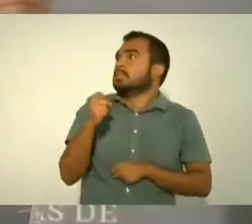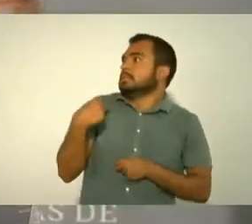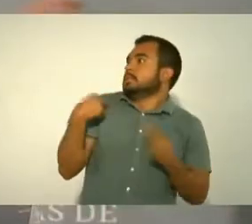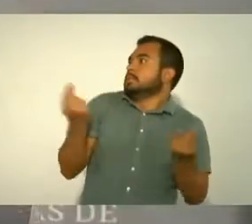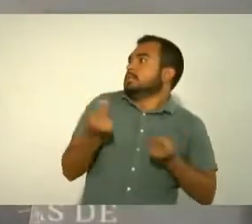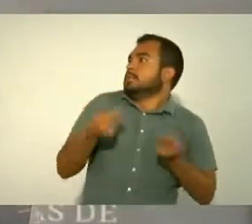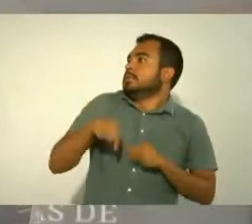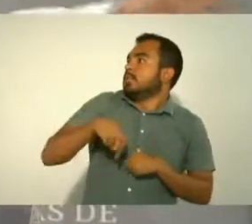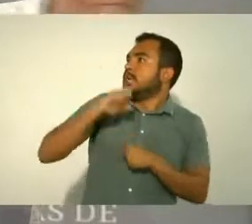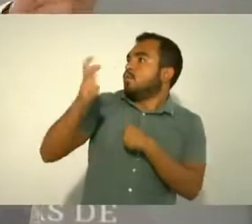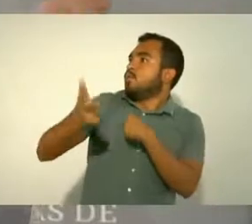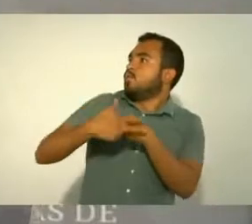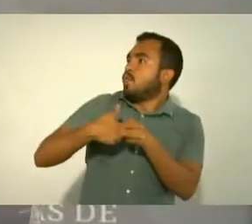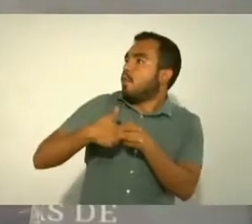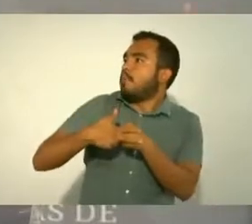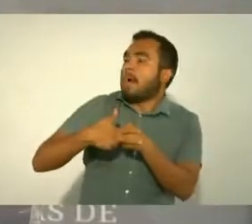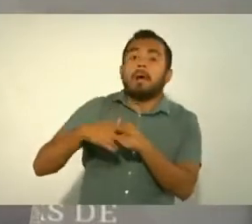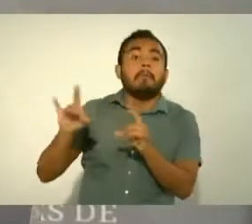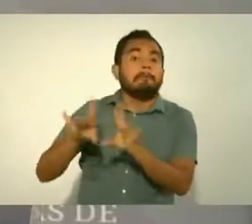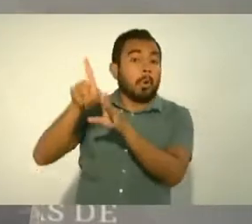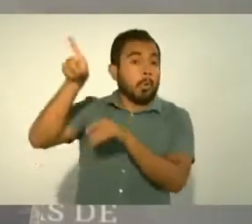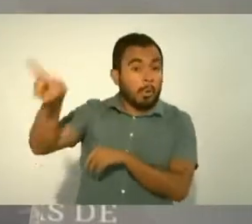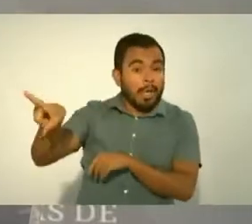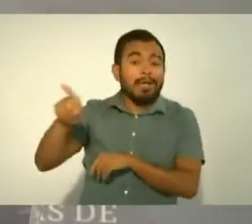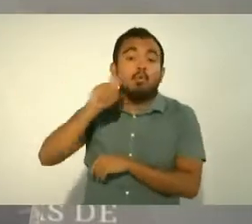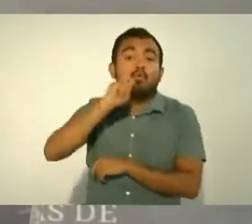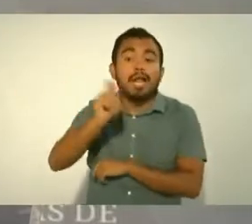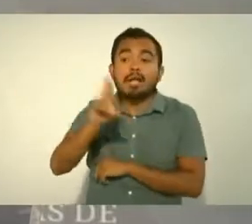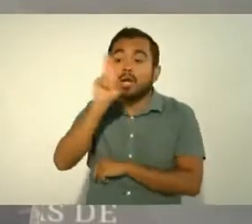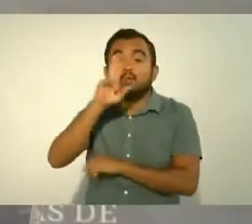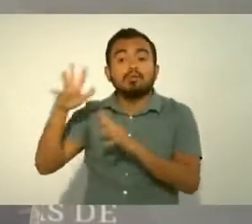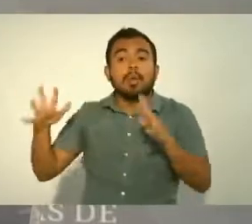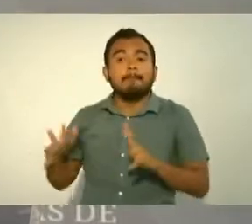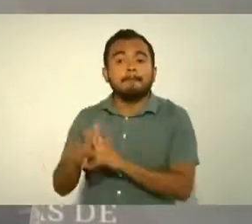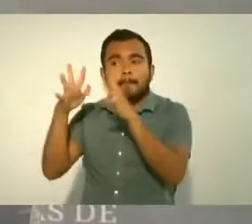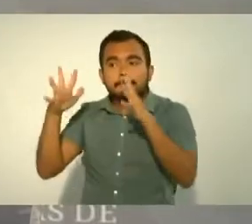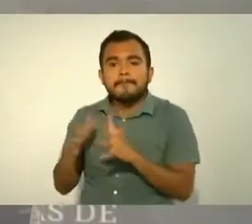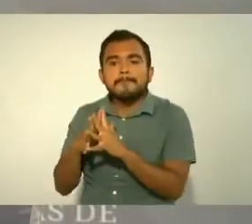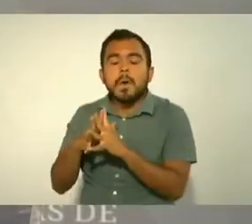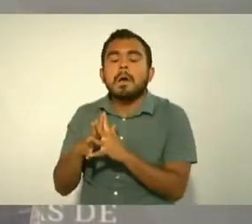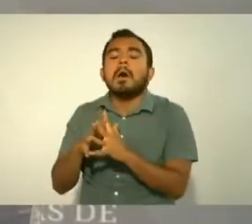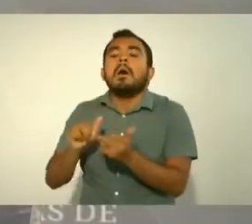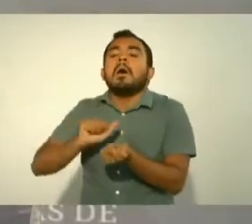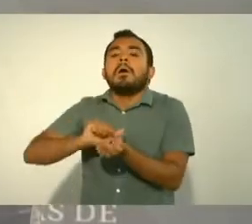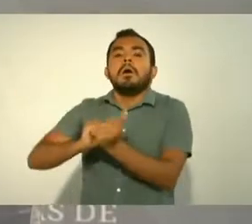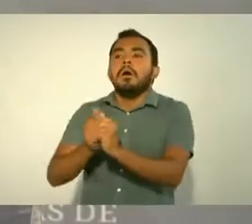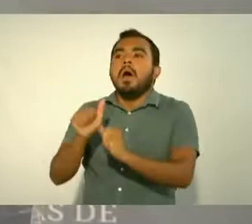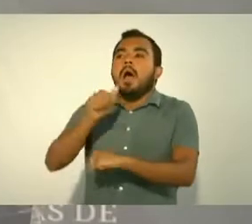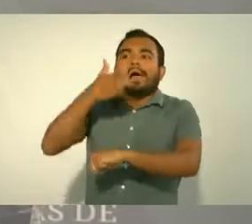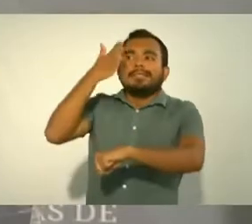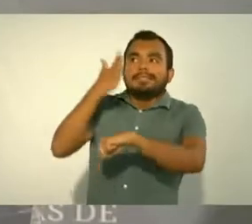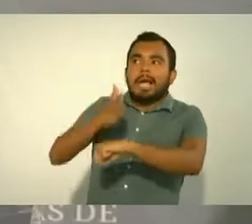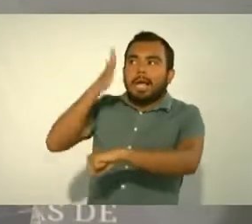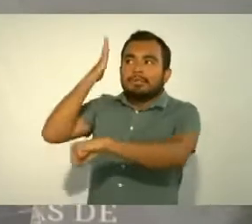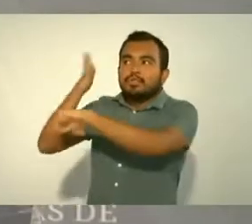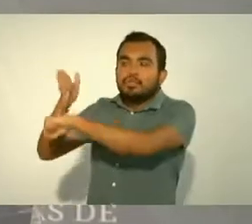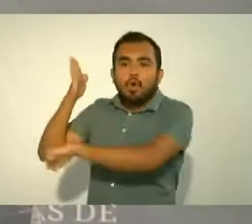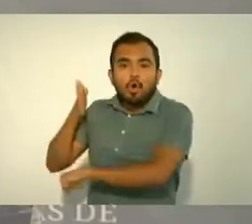empieza la confrontación empiezan las sanciones y